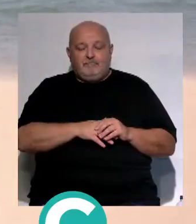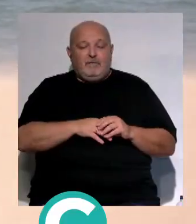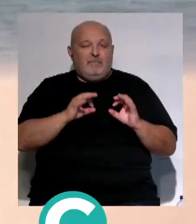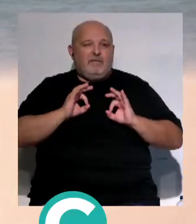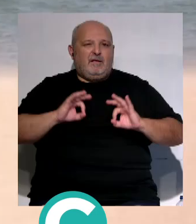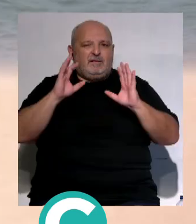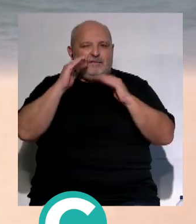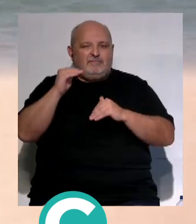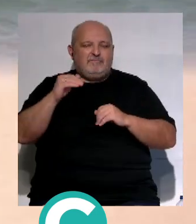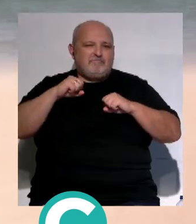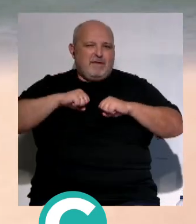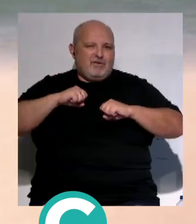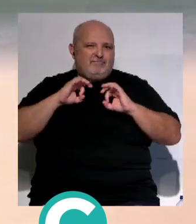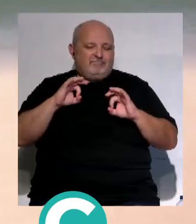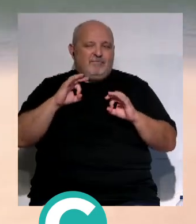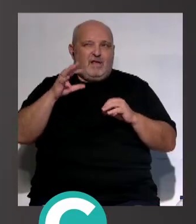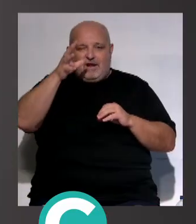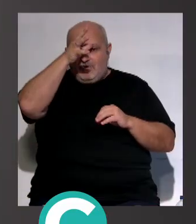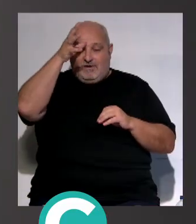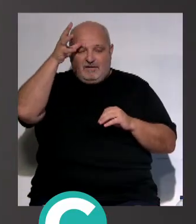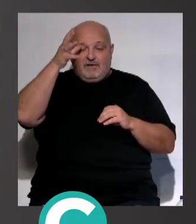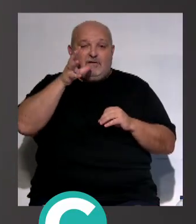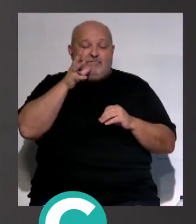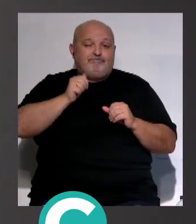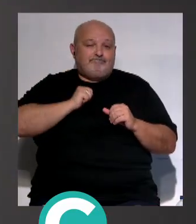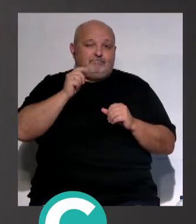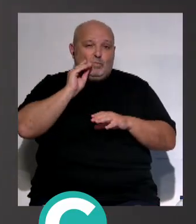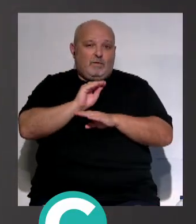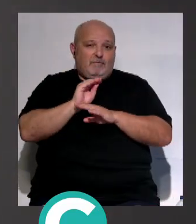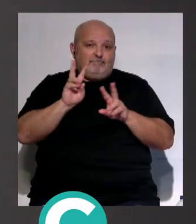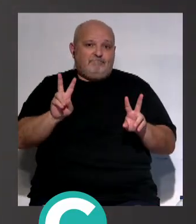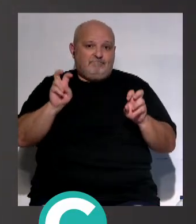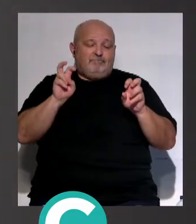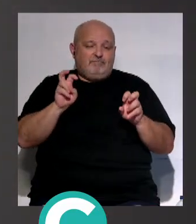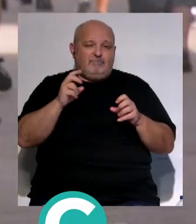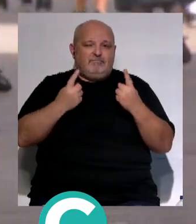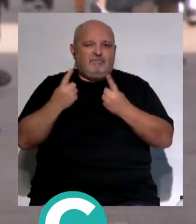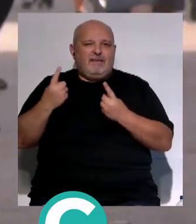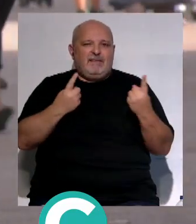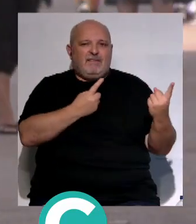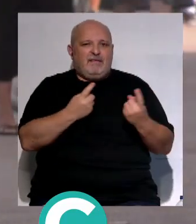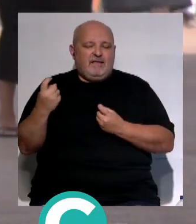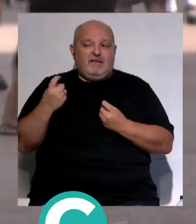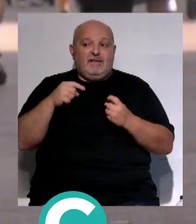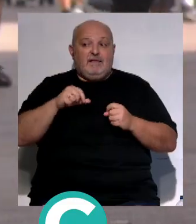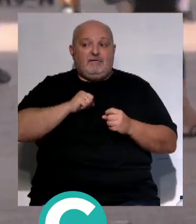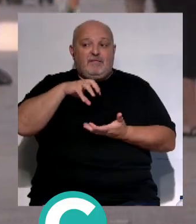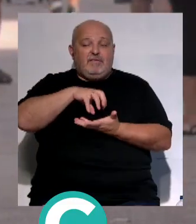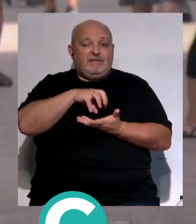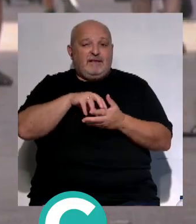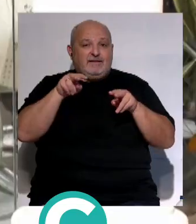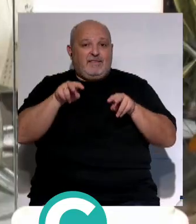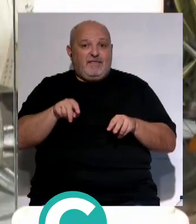Especial atención con los mayores cuando el calor aprieta. En verano hay que tener más cuidado con sus necesidades. En este centro